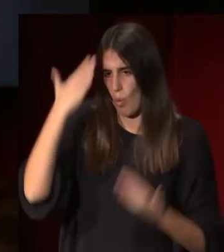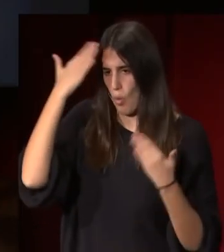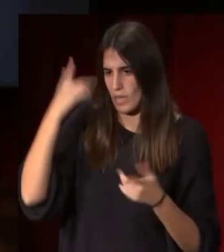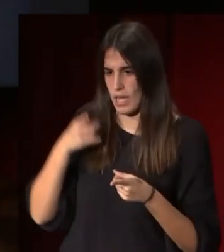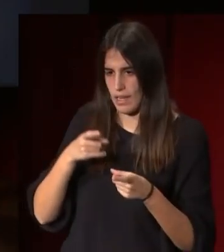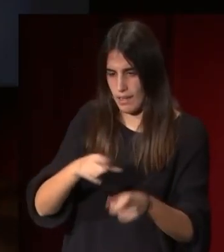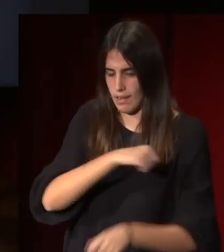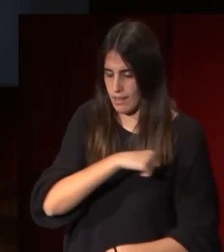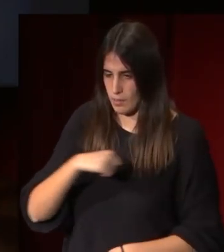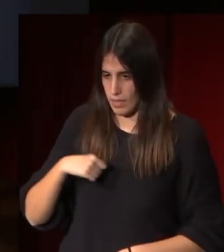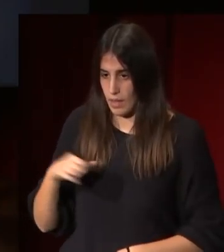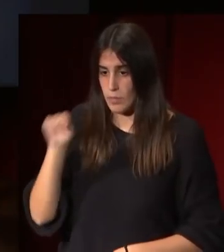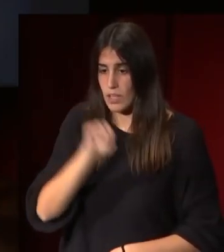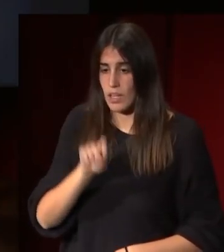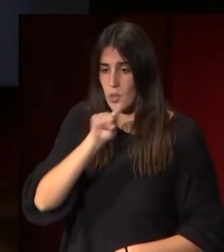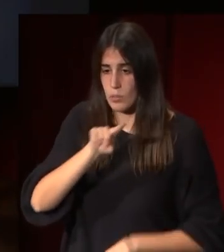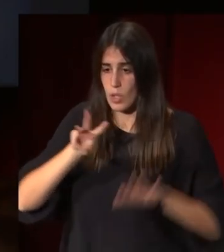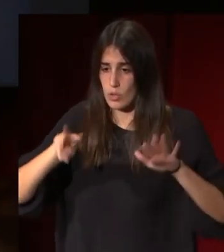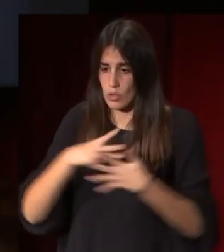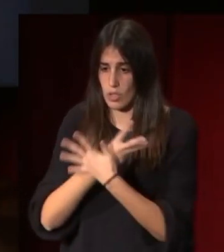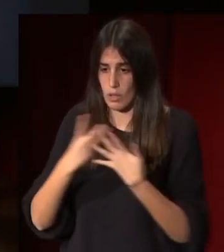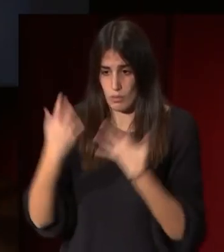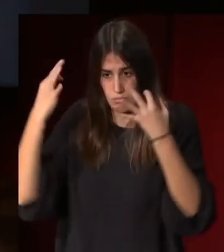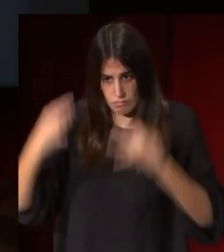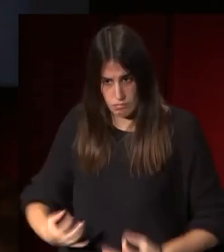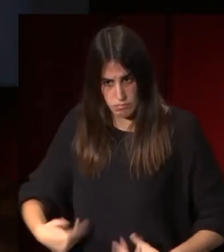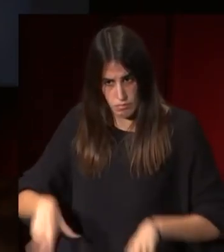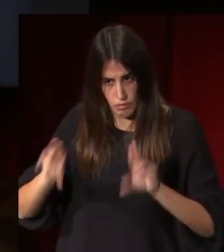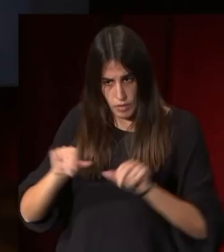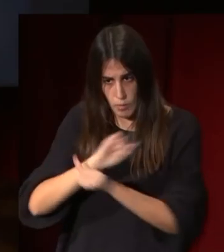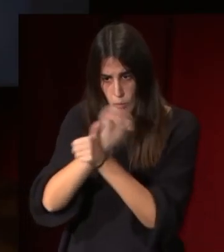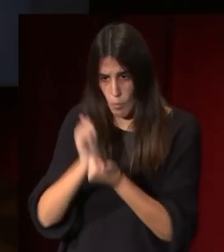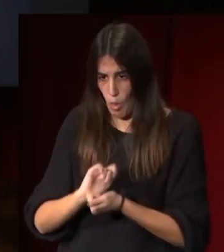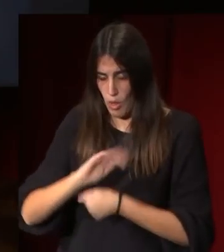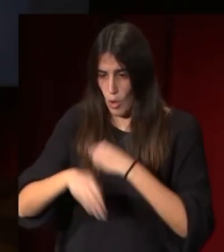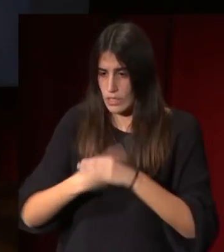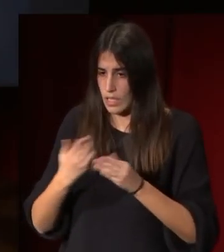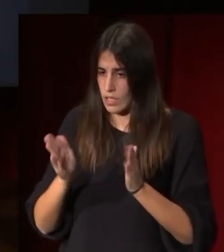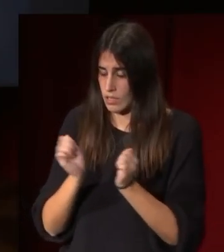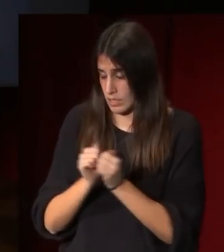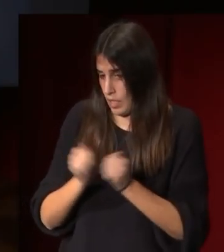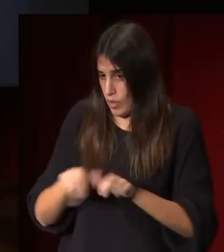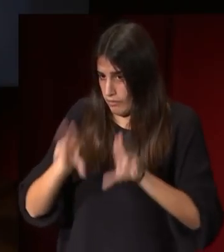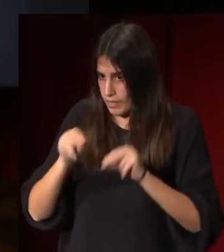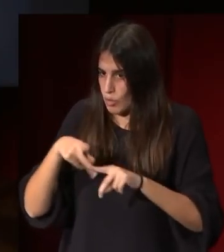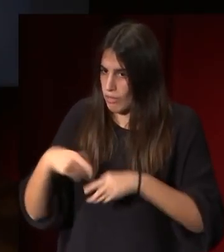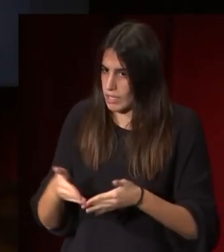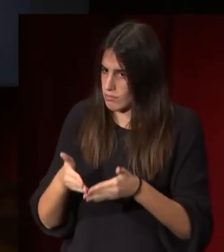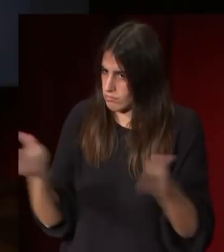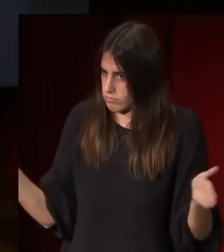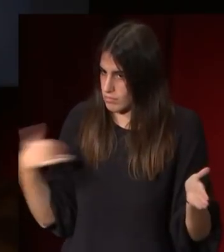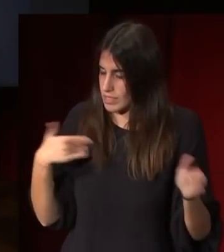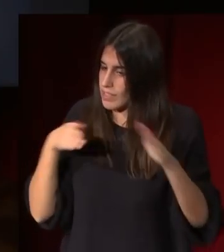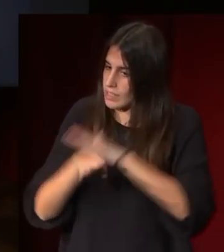en 1818 ya ha terminado el modelo en Escayola y abre su taller para que puedan visitarlo y